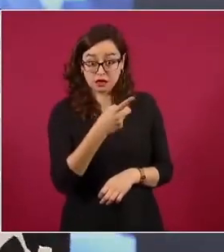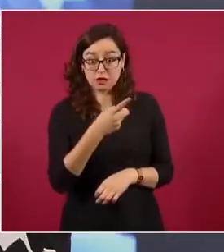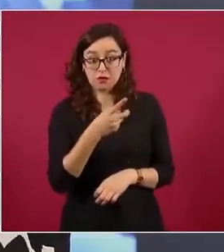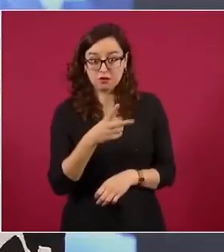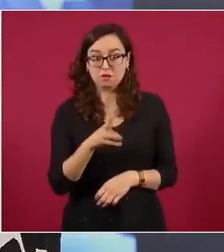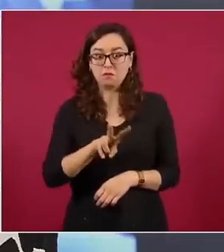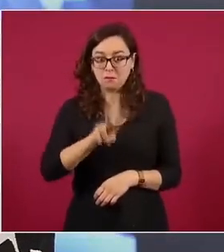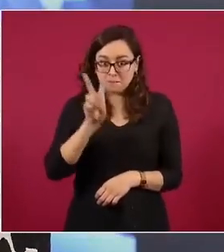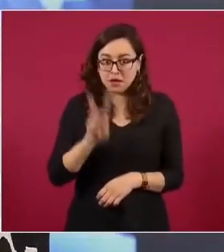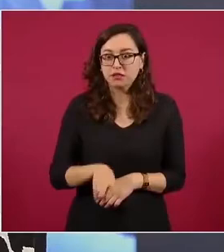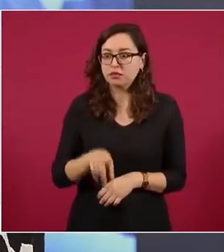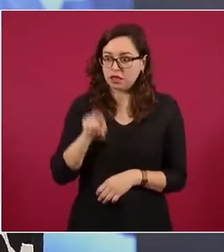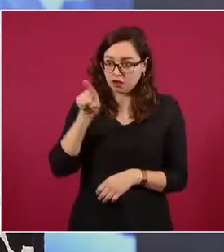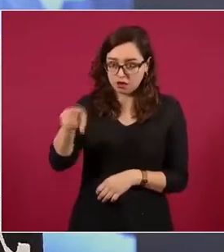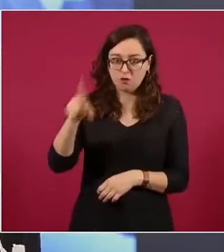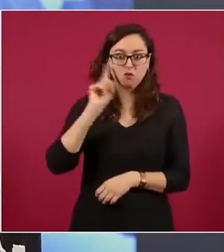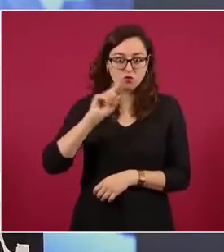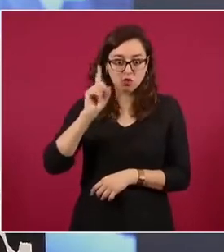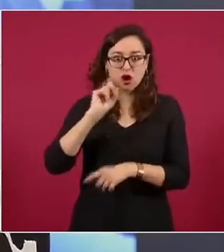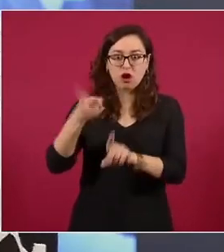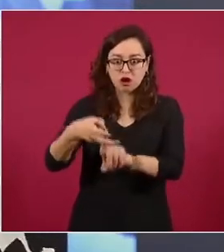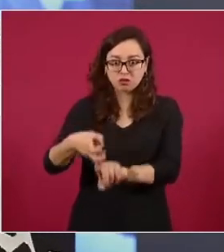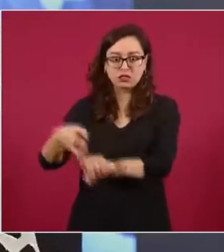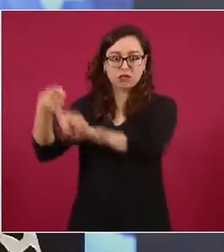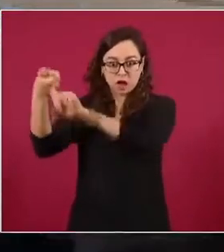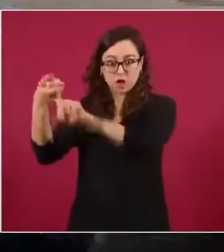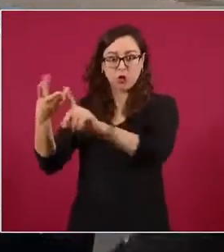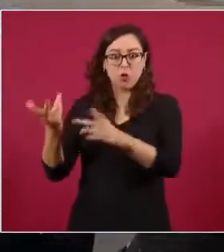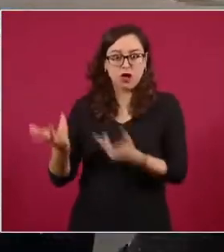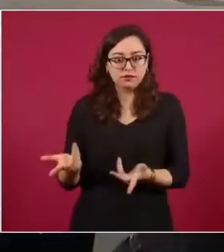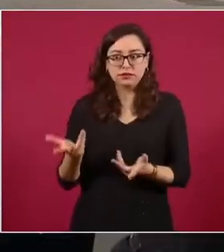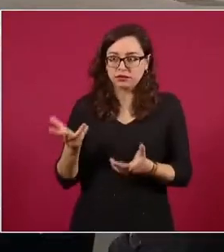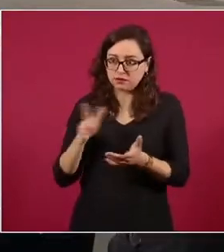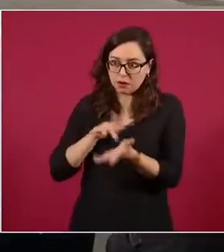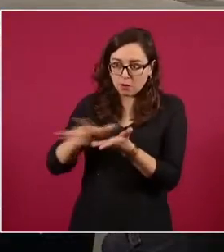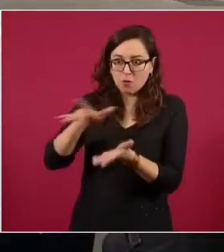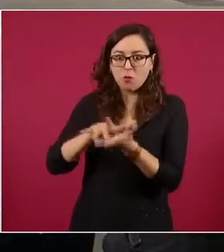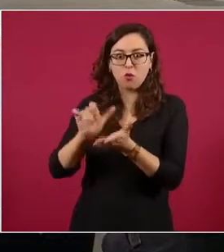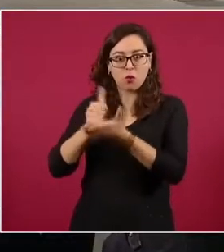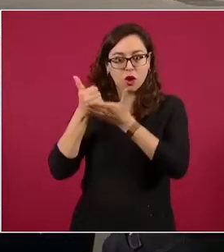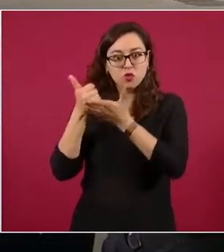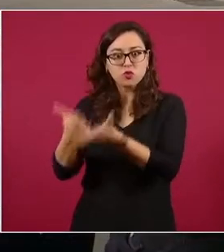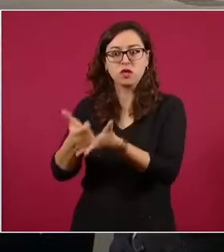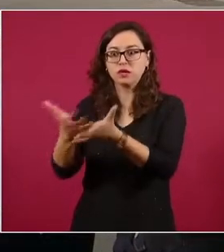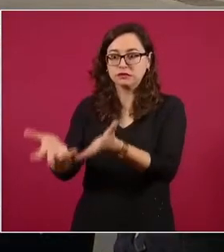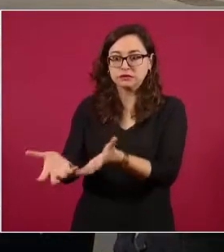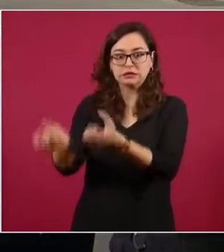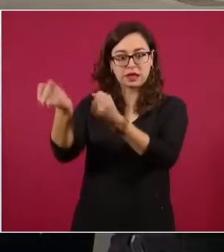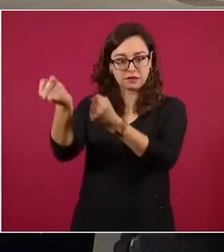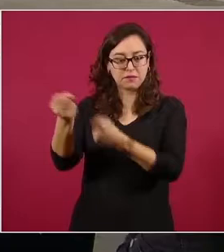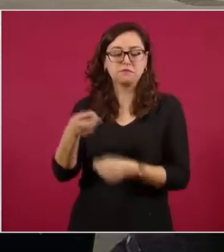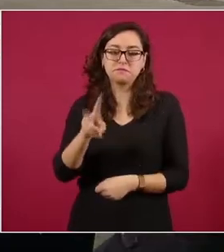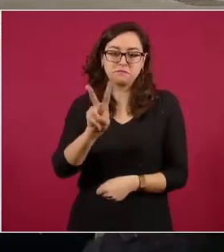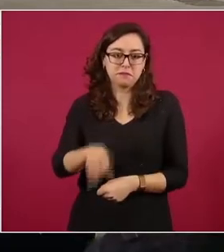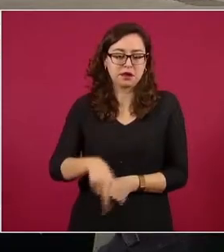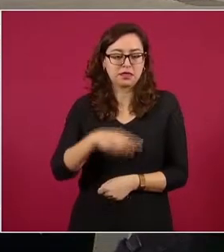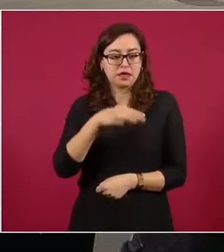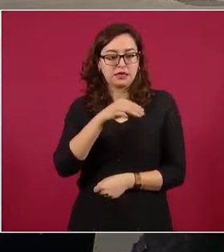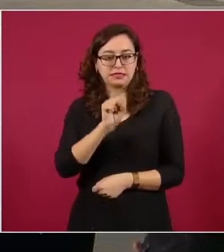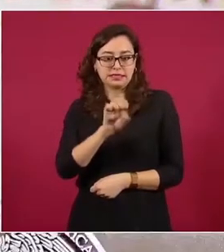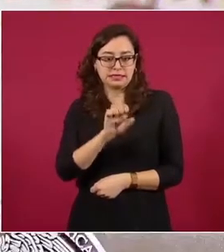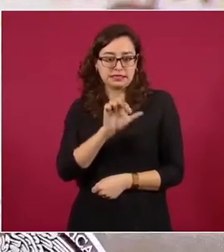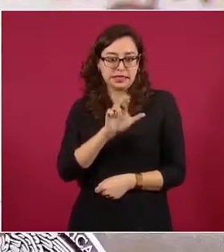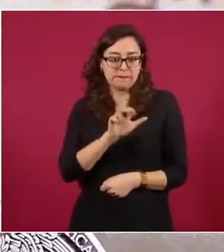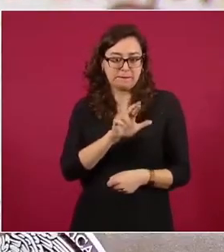que con ayuda de la Marina se llevó a cabo el rescate de una mujer secuestrada en el municipio y que fue liberada